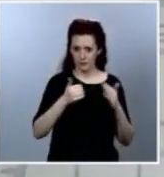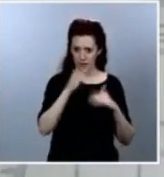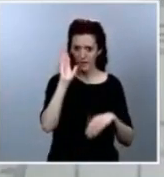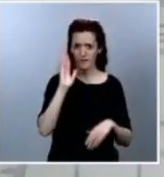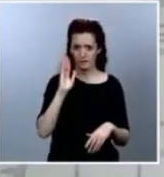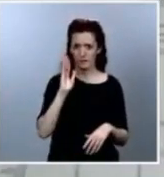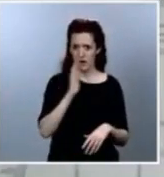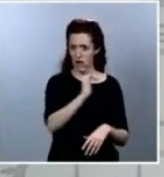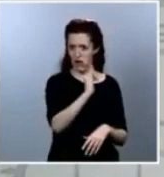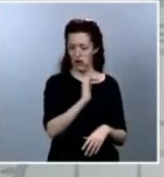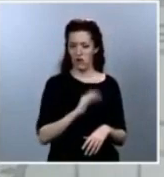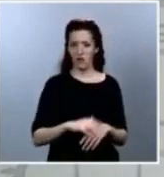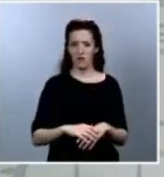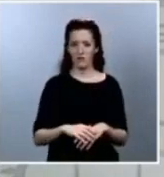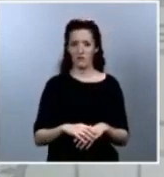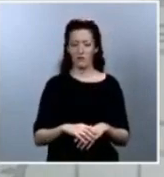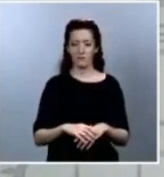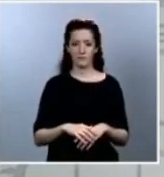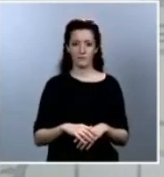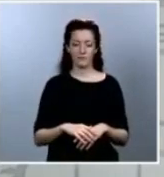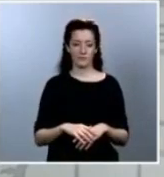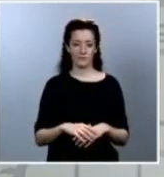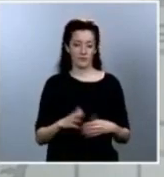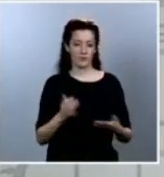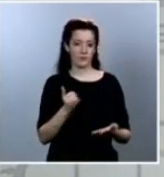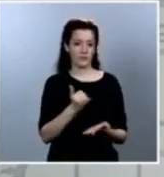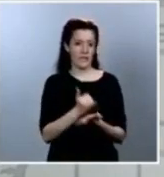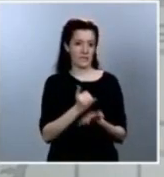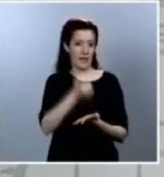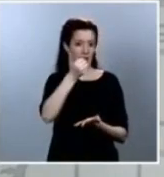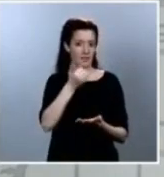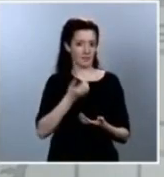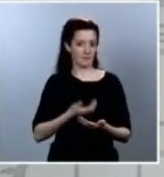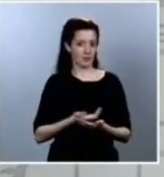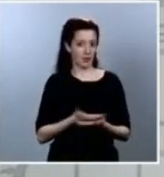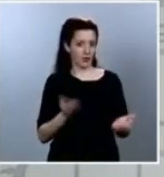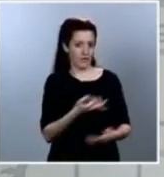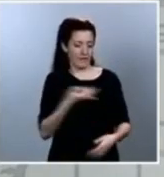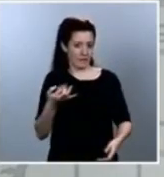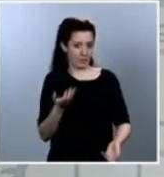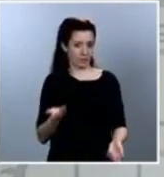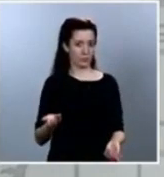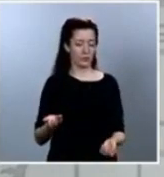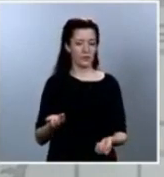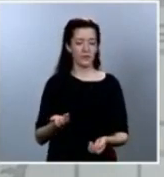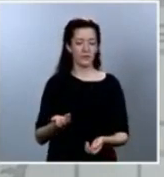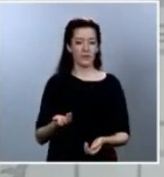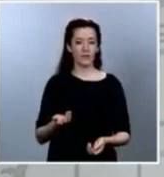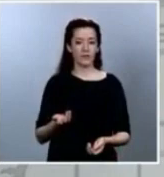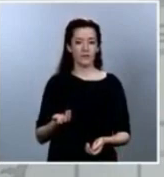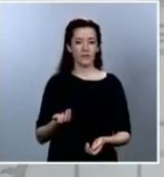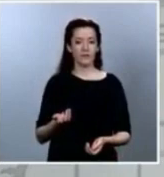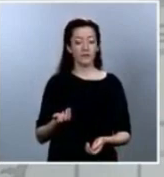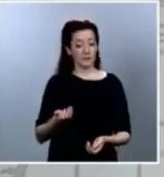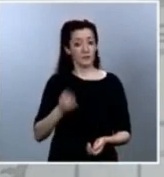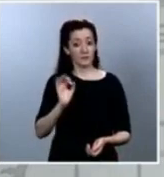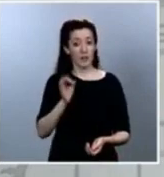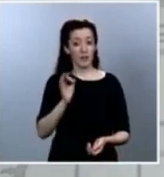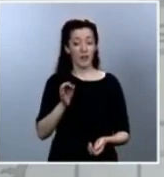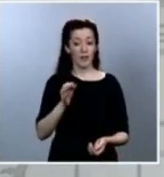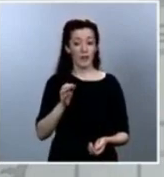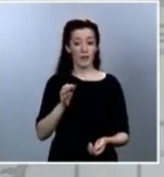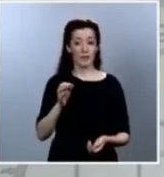verosímiles en nuestro país y efectivamente estamos siendo de los países que más número de test estamos haciendo